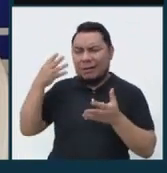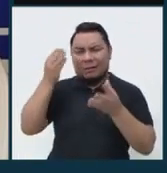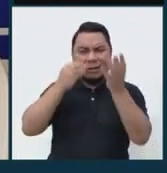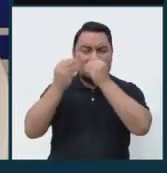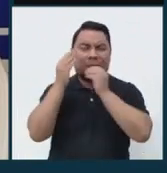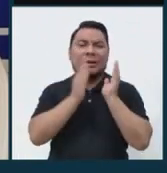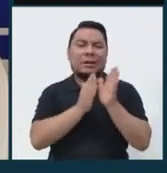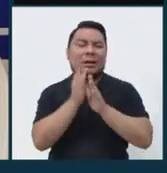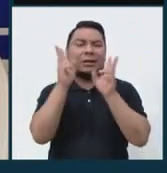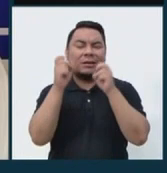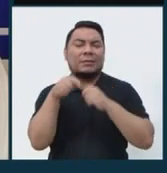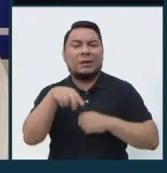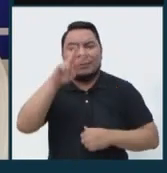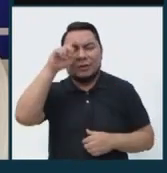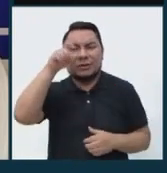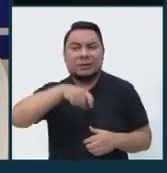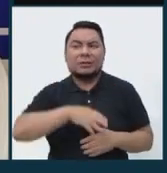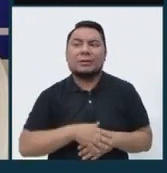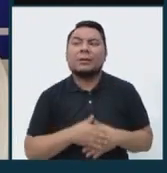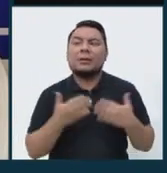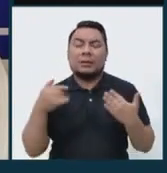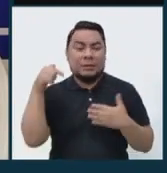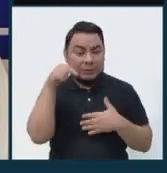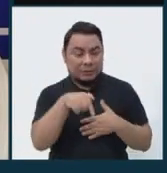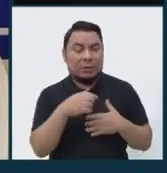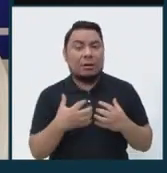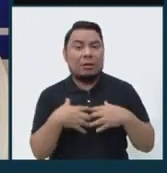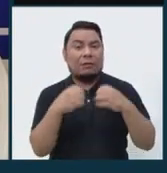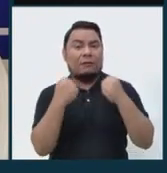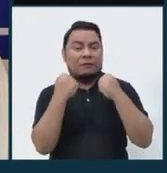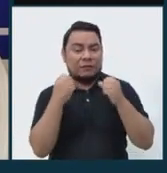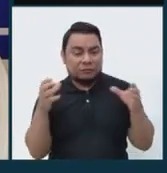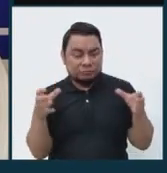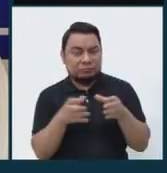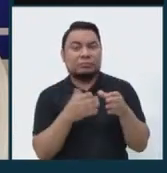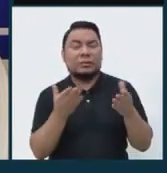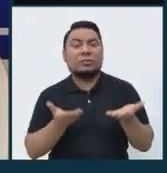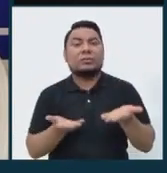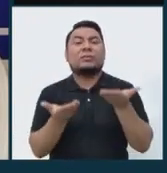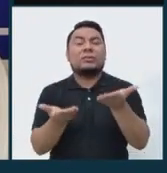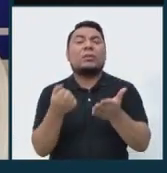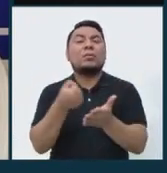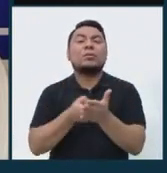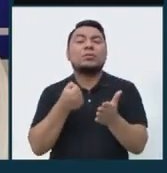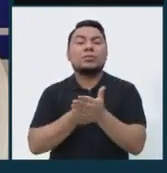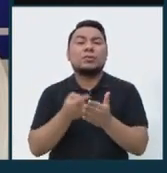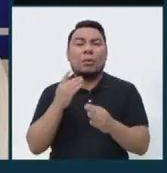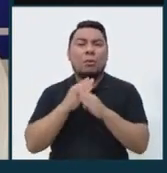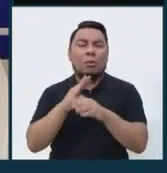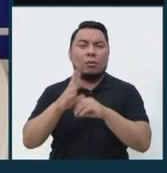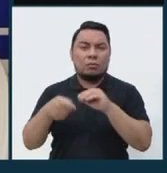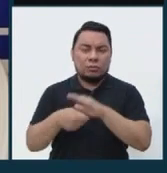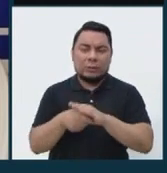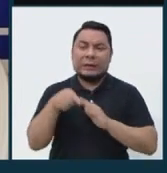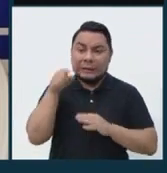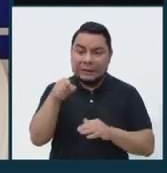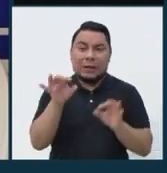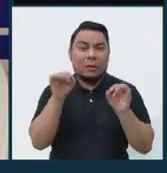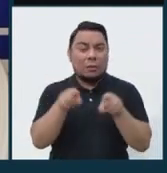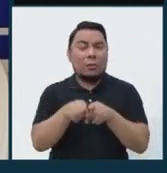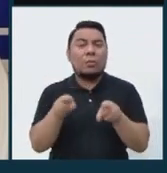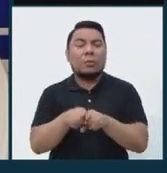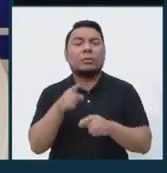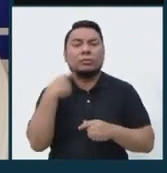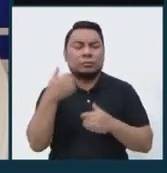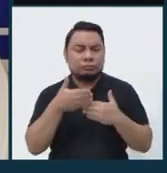necesita. Con esa fuerza que siempre dio luchando en contra de la corrupción, con esa misma fuerza